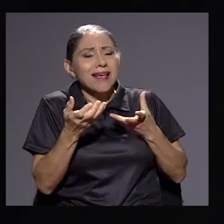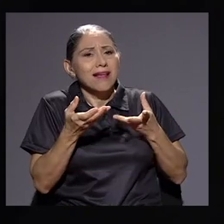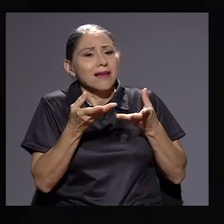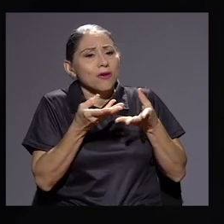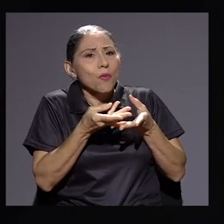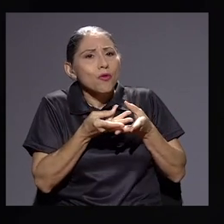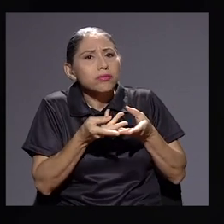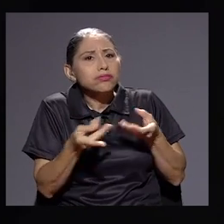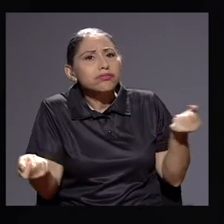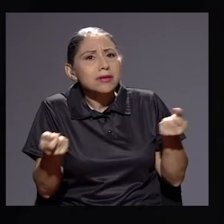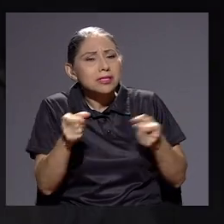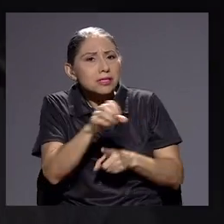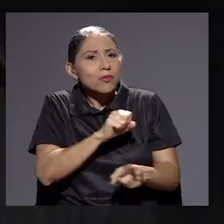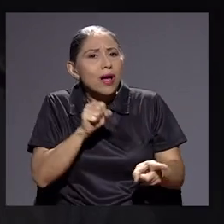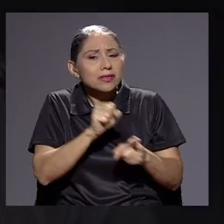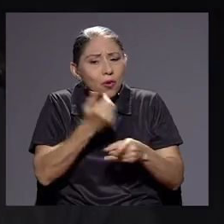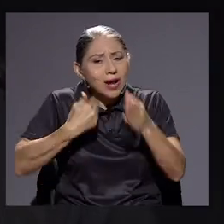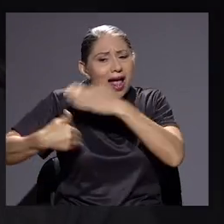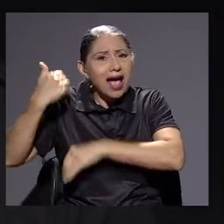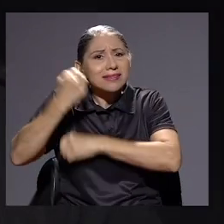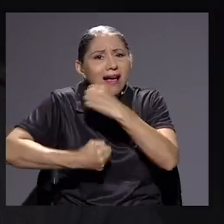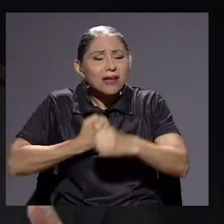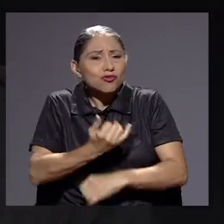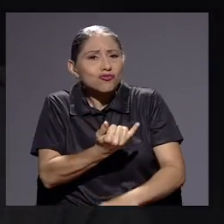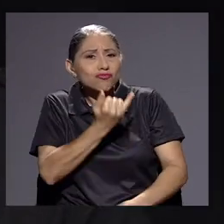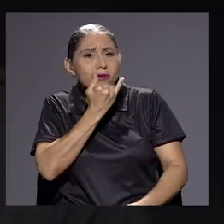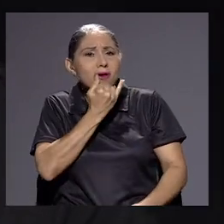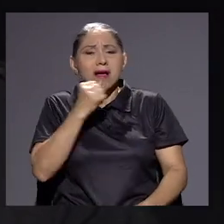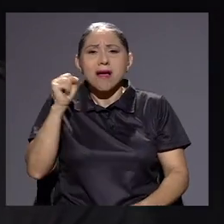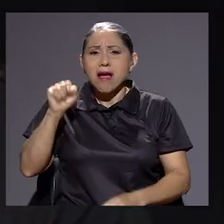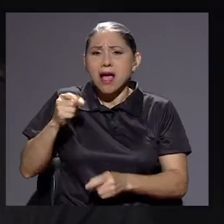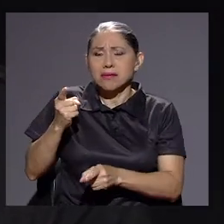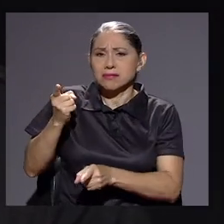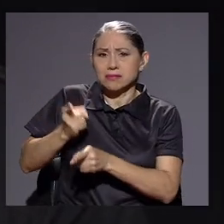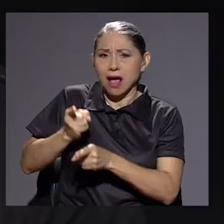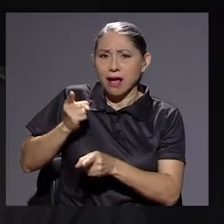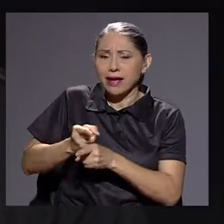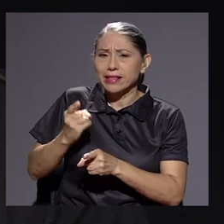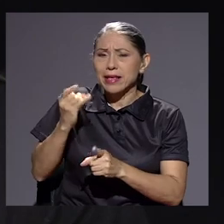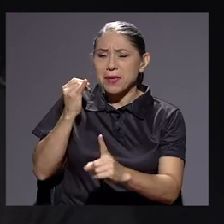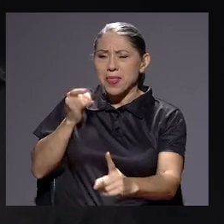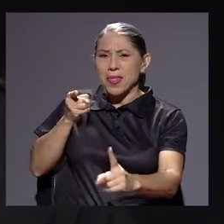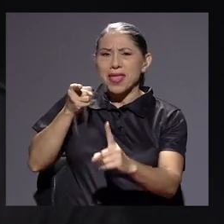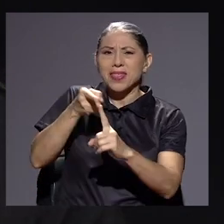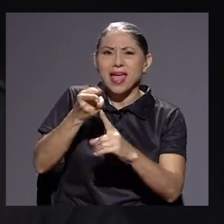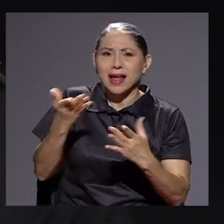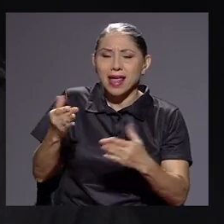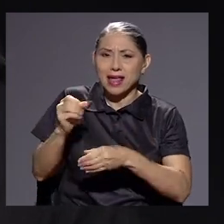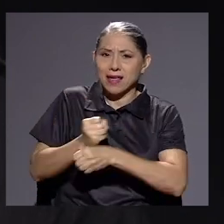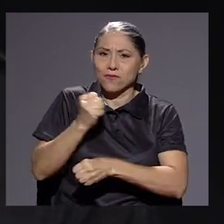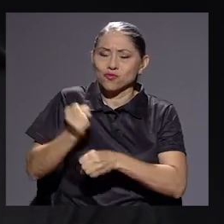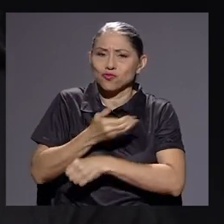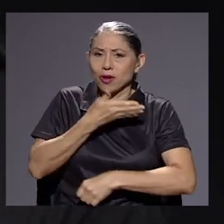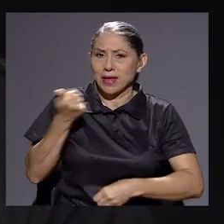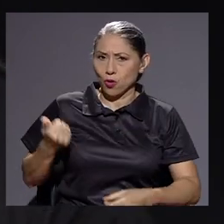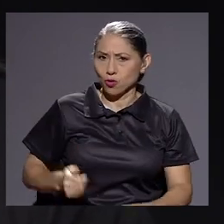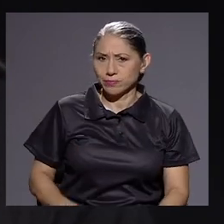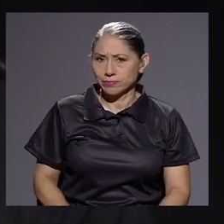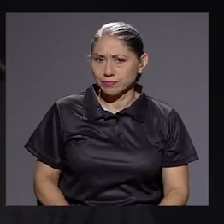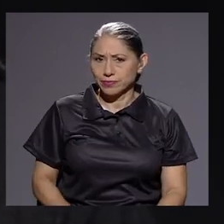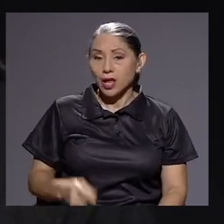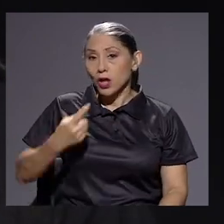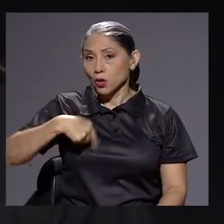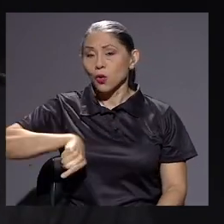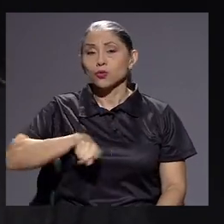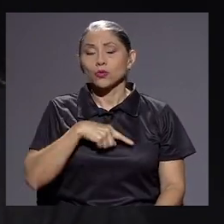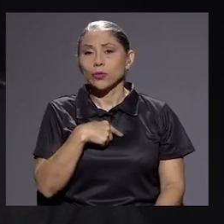que ha venido siendo deficitario desde hace años. Exactamente, la idea más bien es justamente que funcione mejor. O sea, no